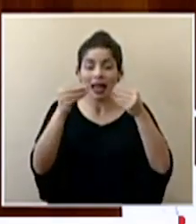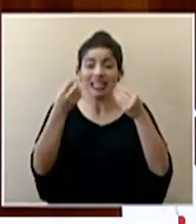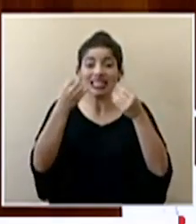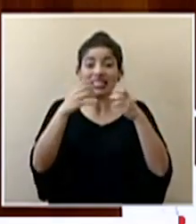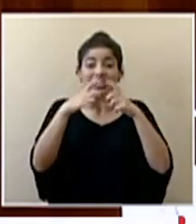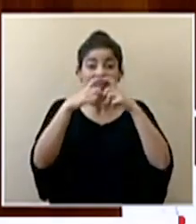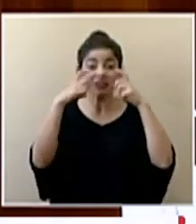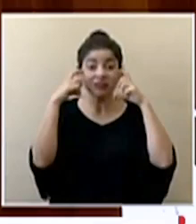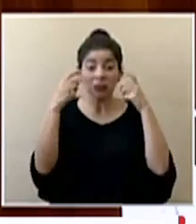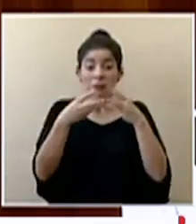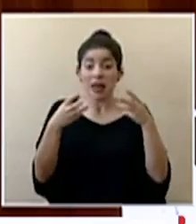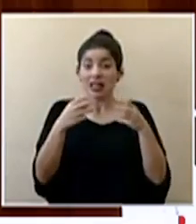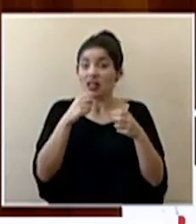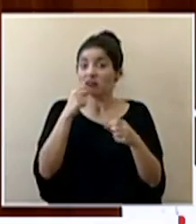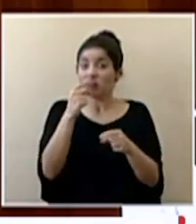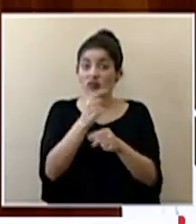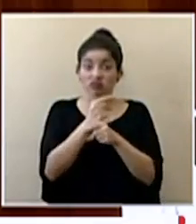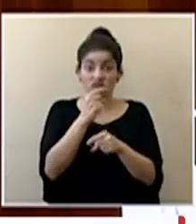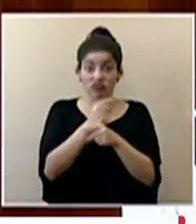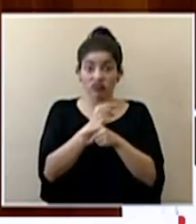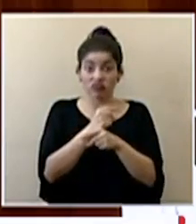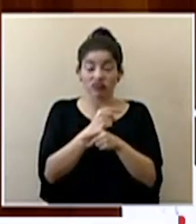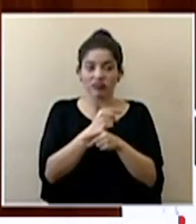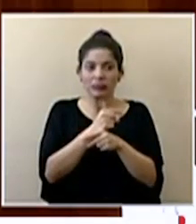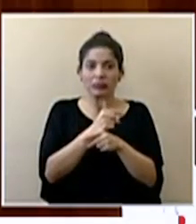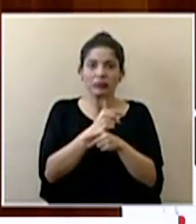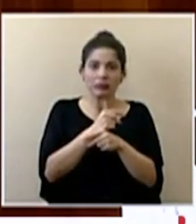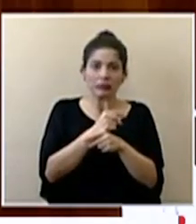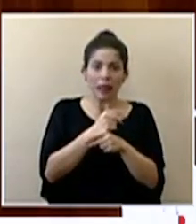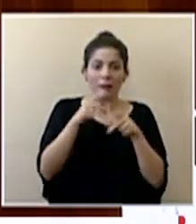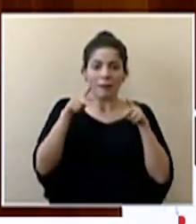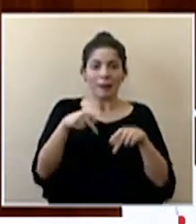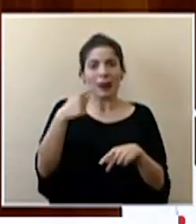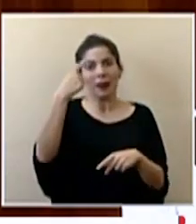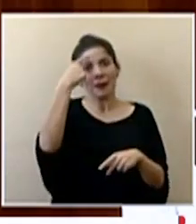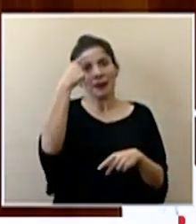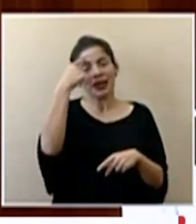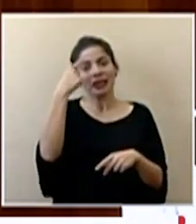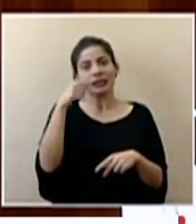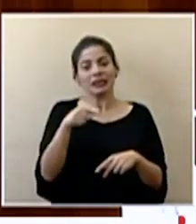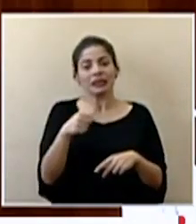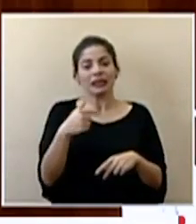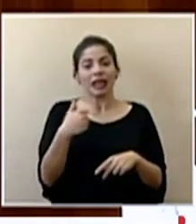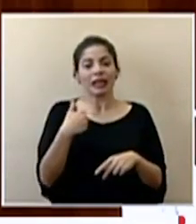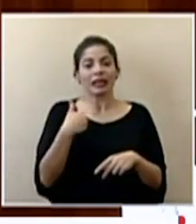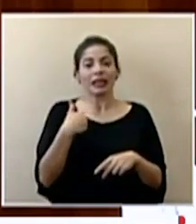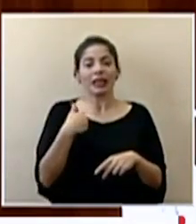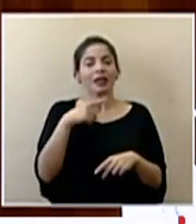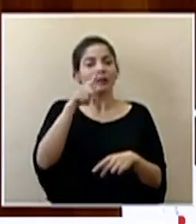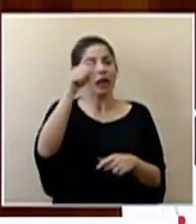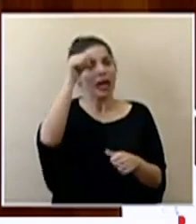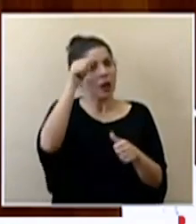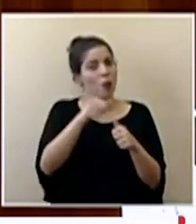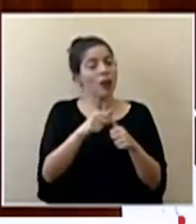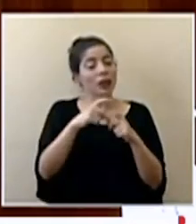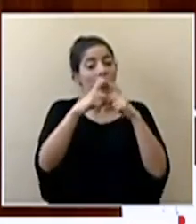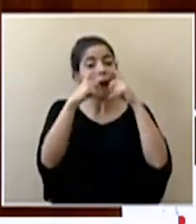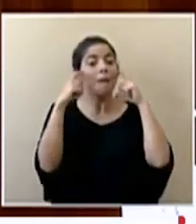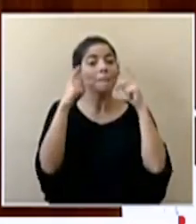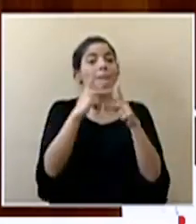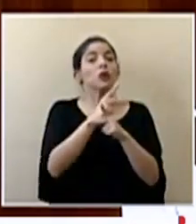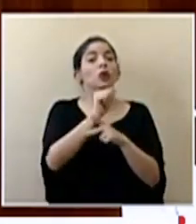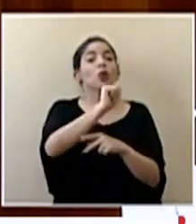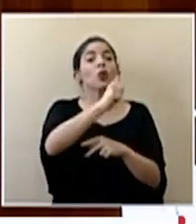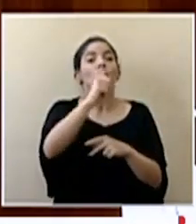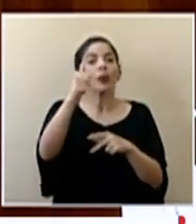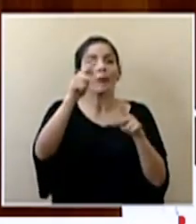materiales que no son aptos más bien la gente piensa que anda y recordemos que es para proteger a los demás